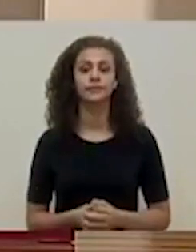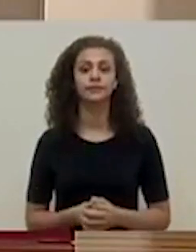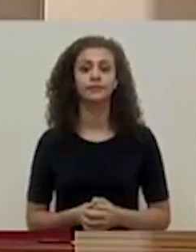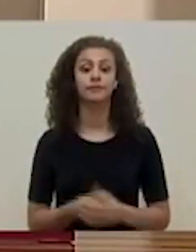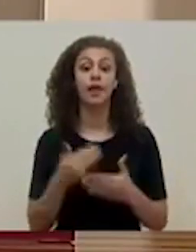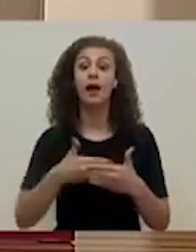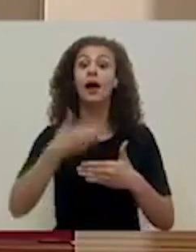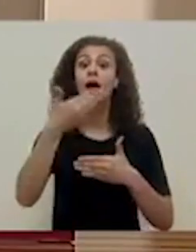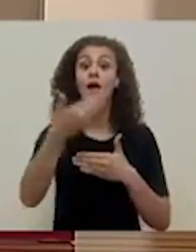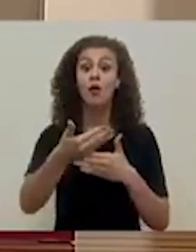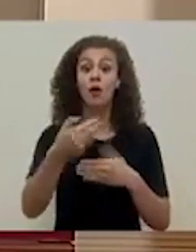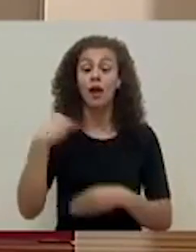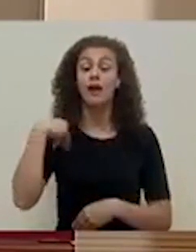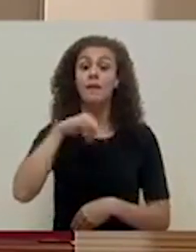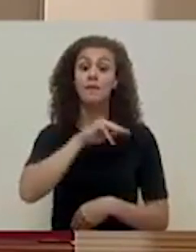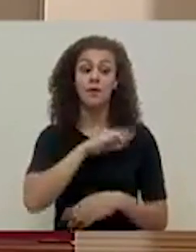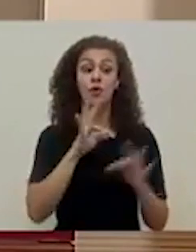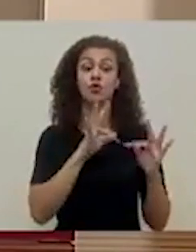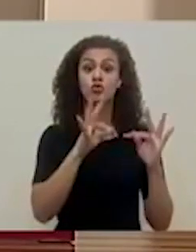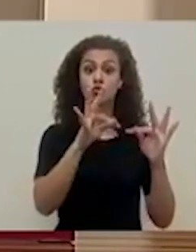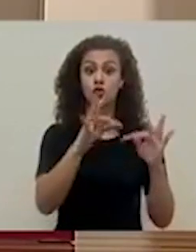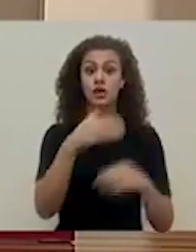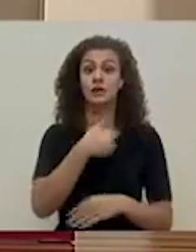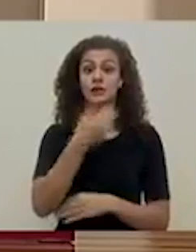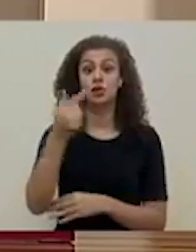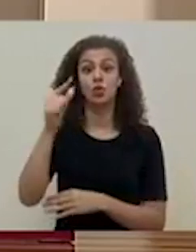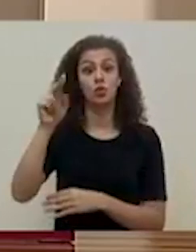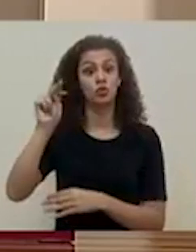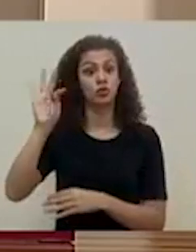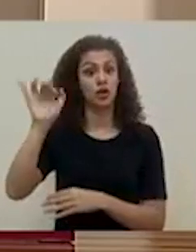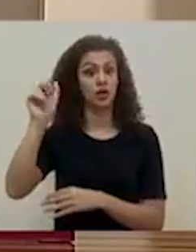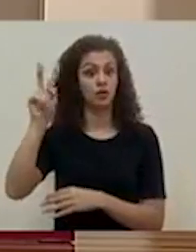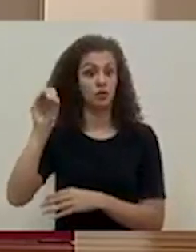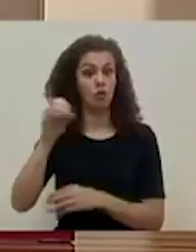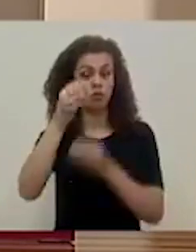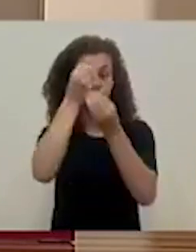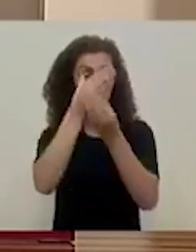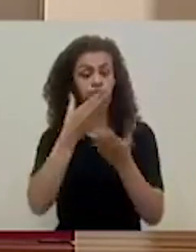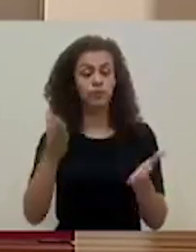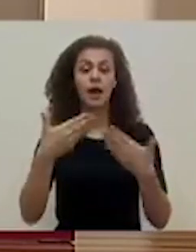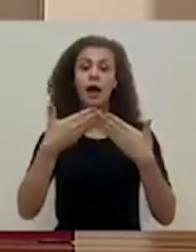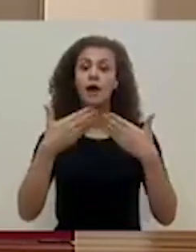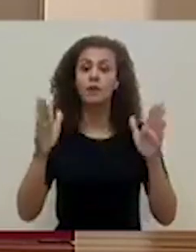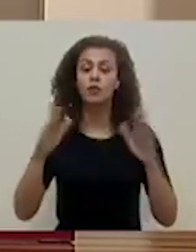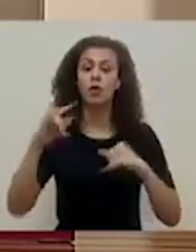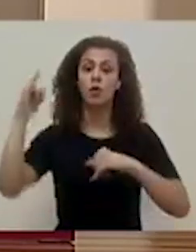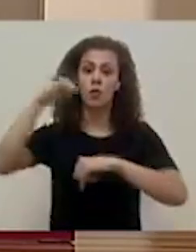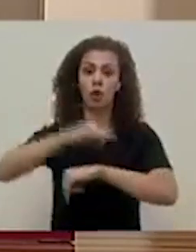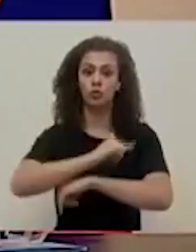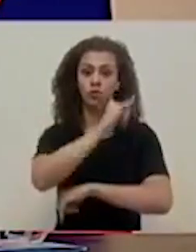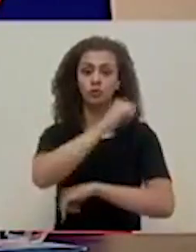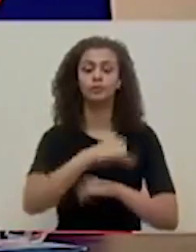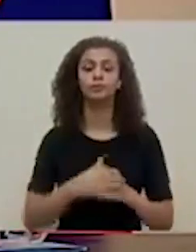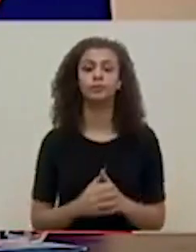A continuación, el ministro de Turismo, el señor Gustavo Segura, con el detalle de apertura de vuelos.